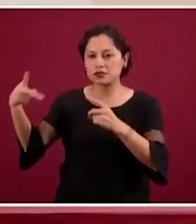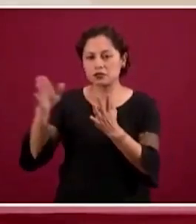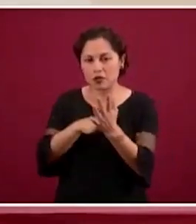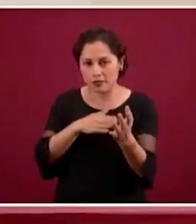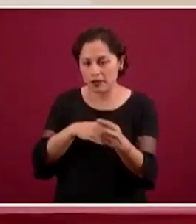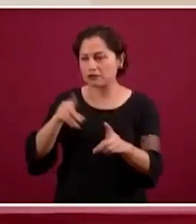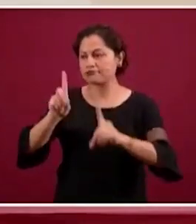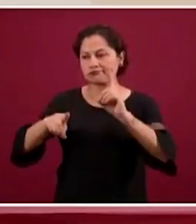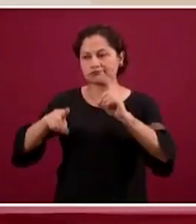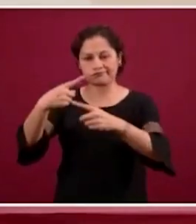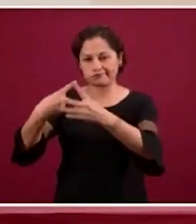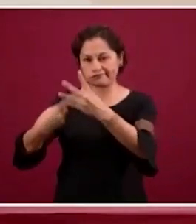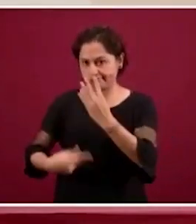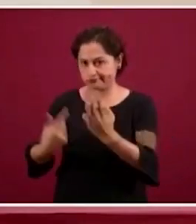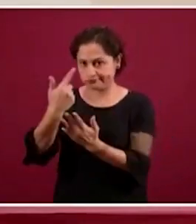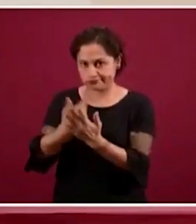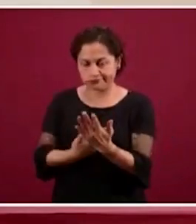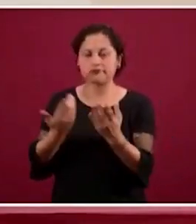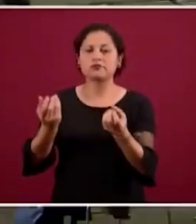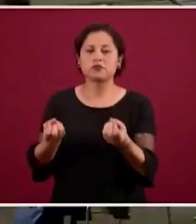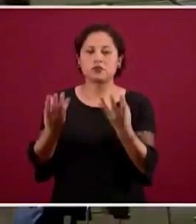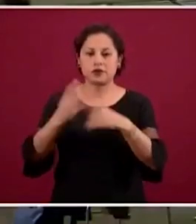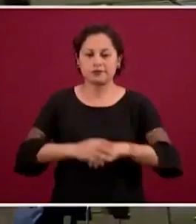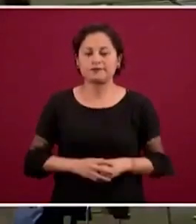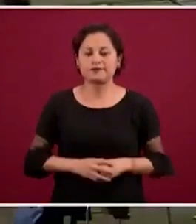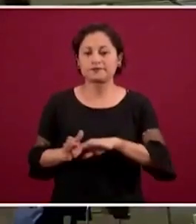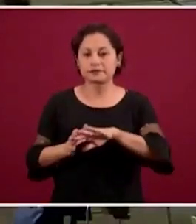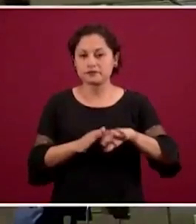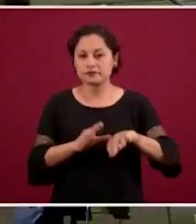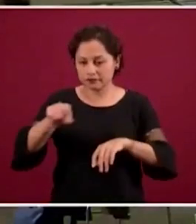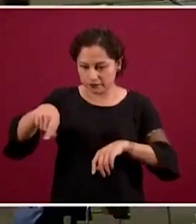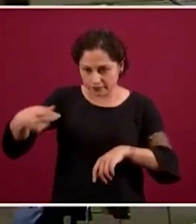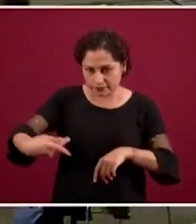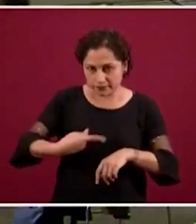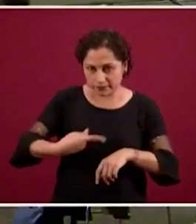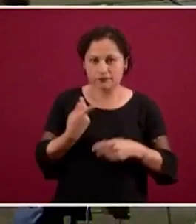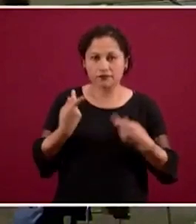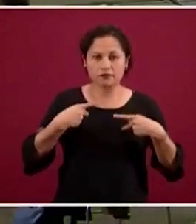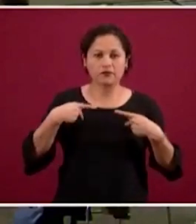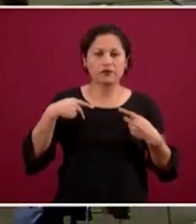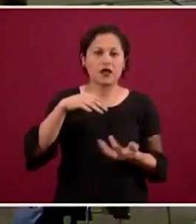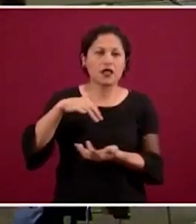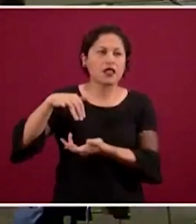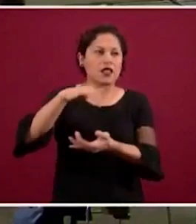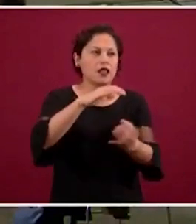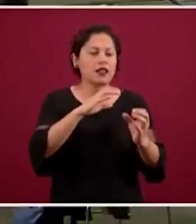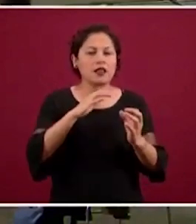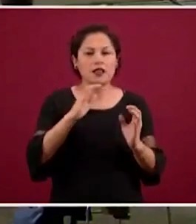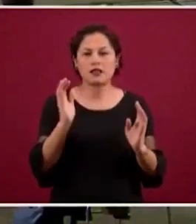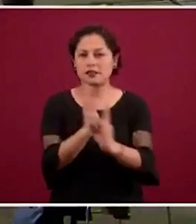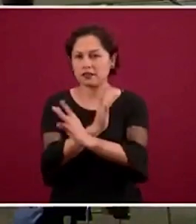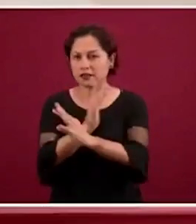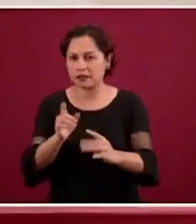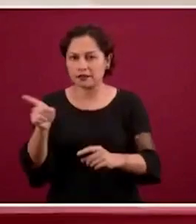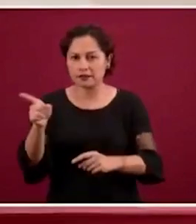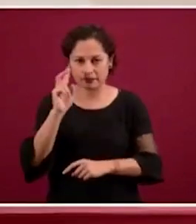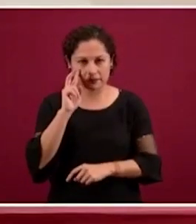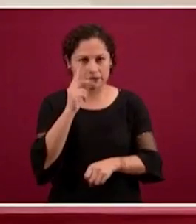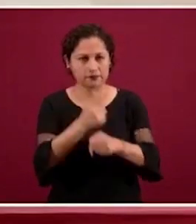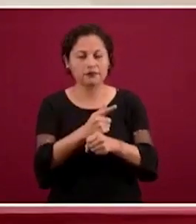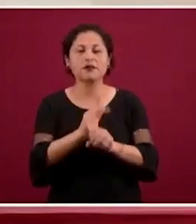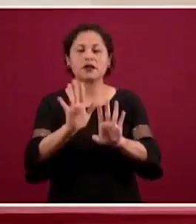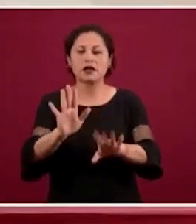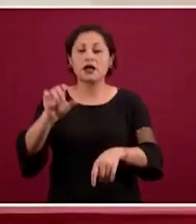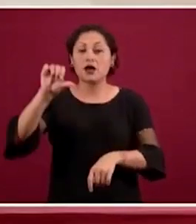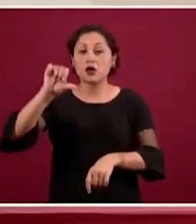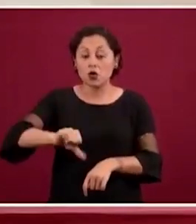Respecto al otro que me pregunta de la movilidad, la razón por la que llegué unos minutos tarde es porque presenté ante la